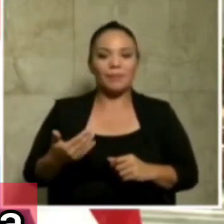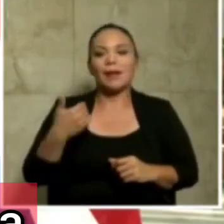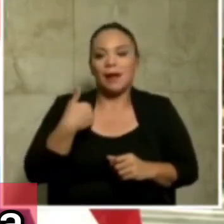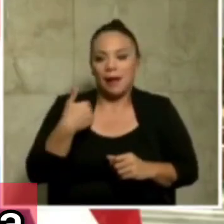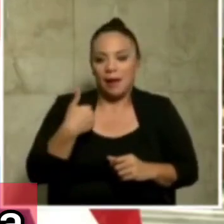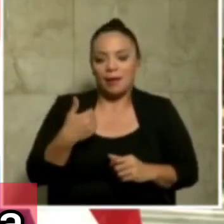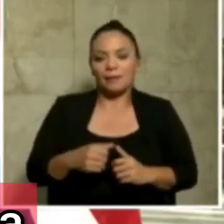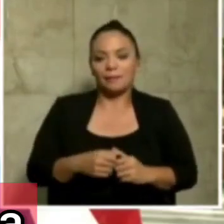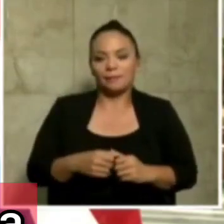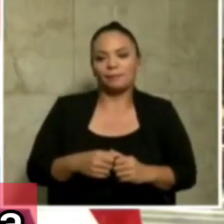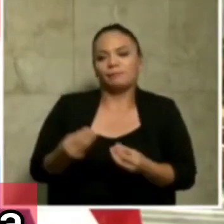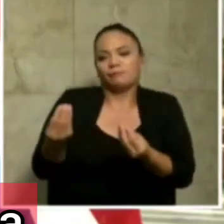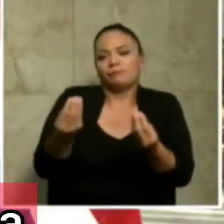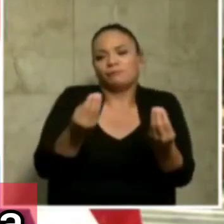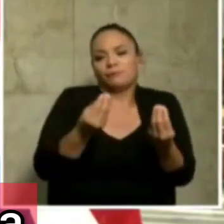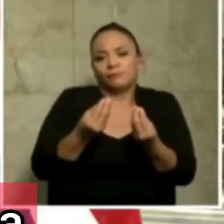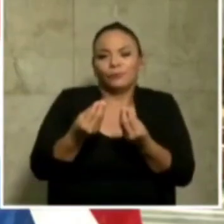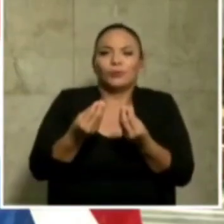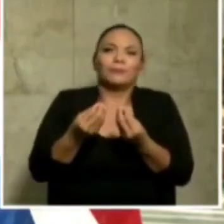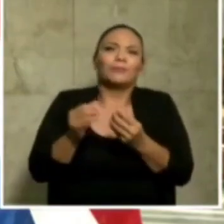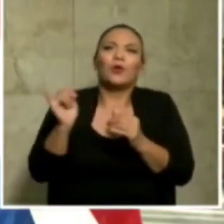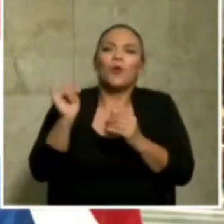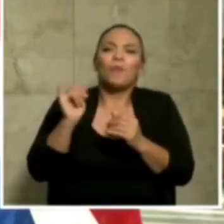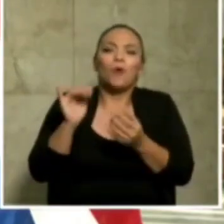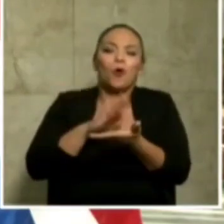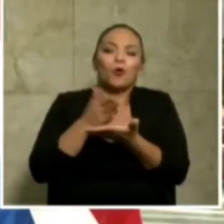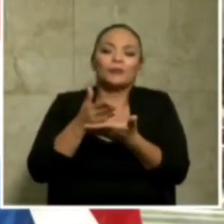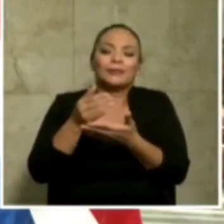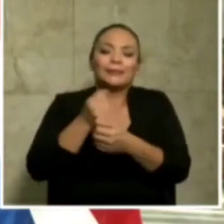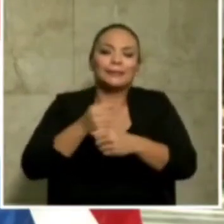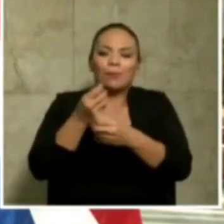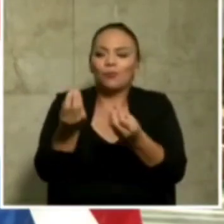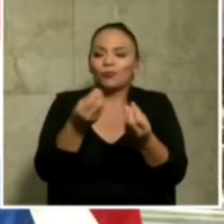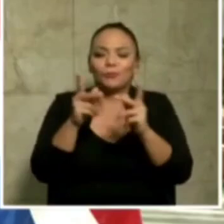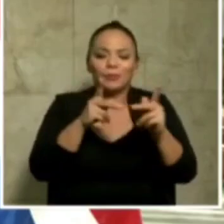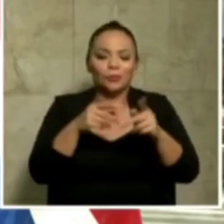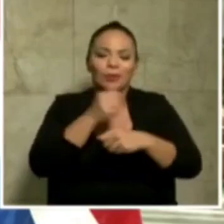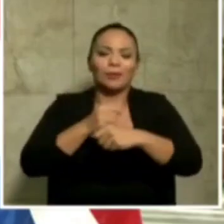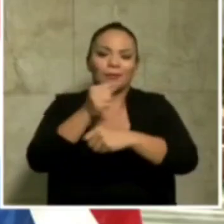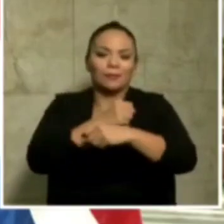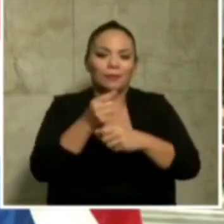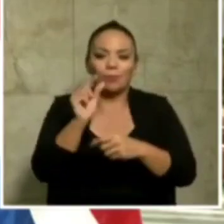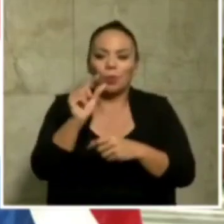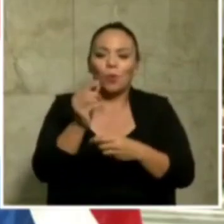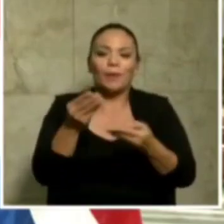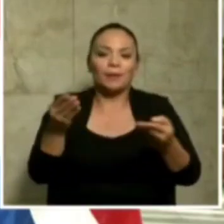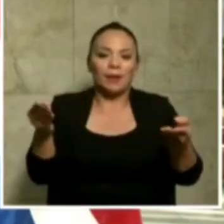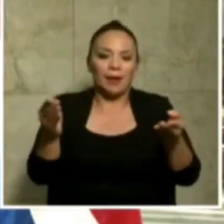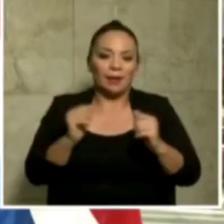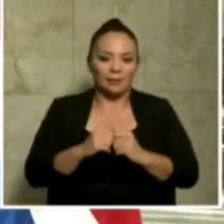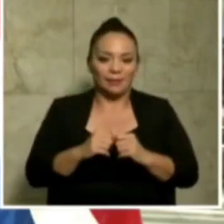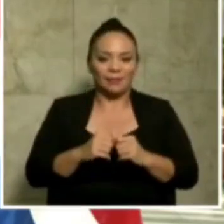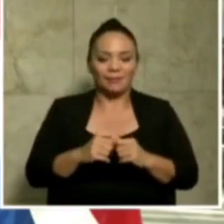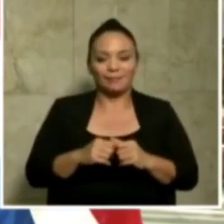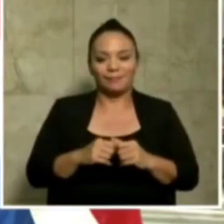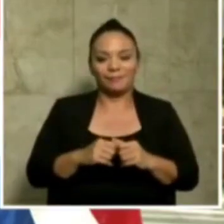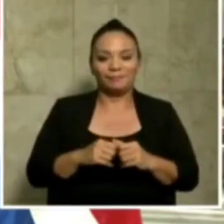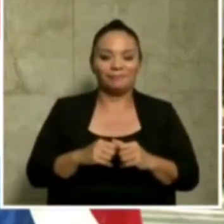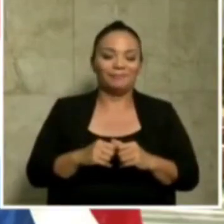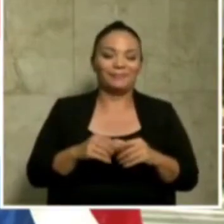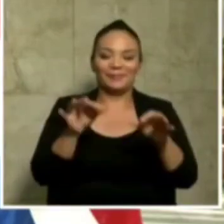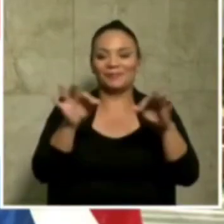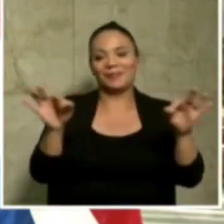hay muchos cocineros en la cocina y poco material con que hacer ese plato, pero ya, ya, ya lo